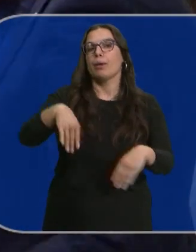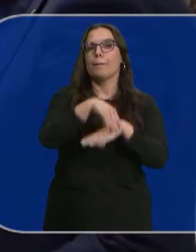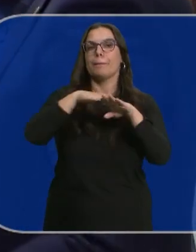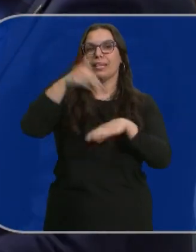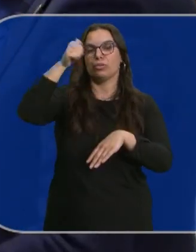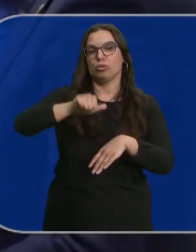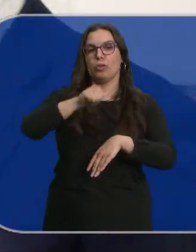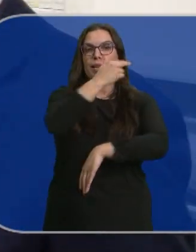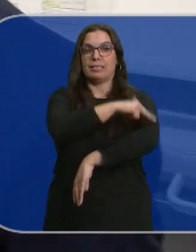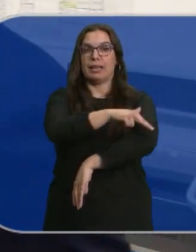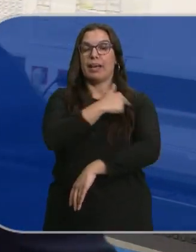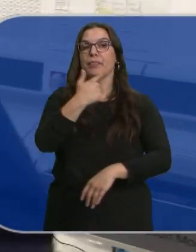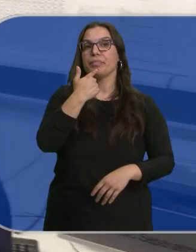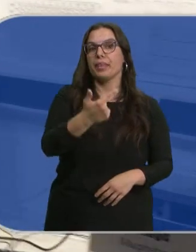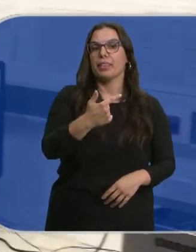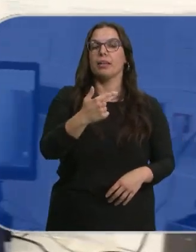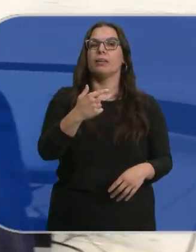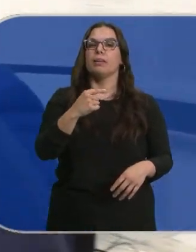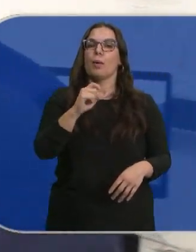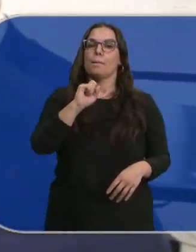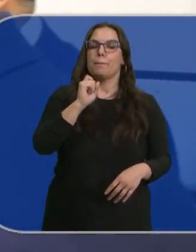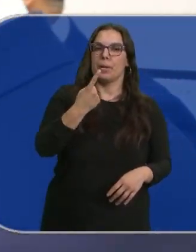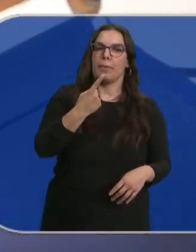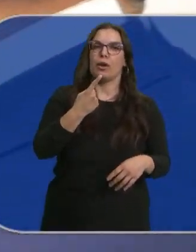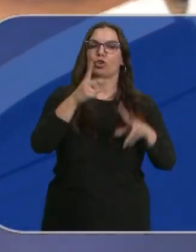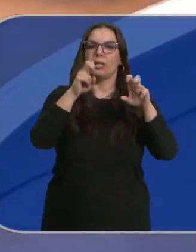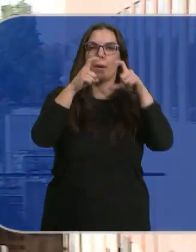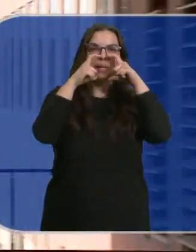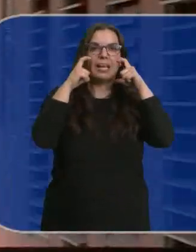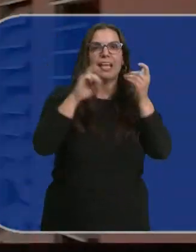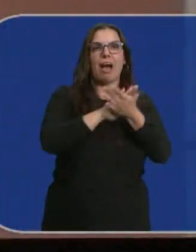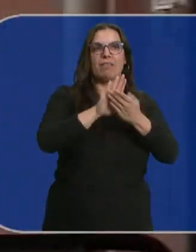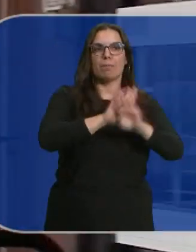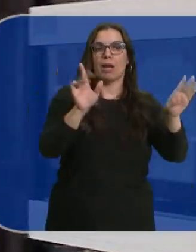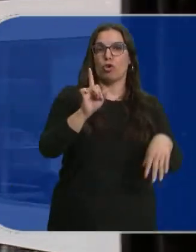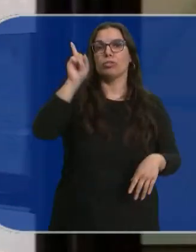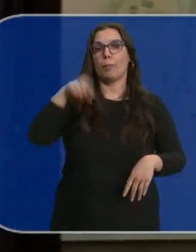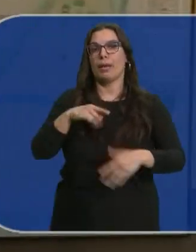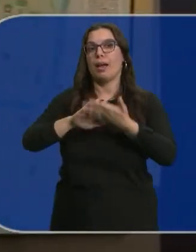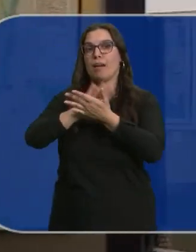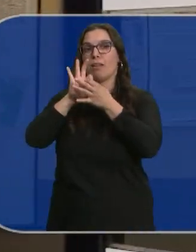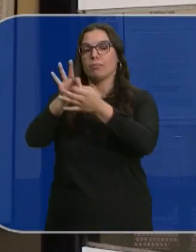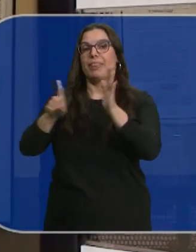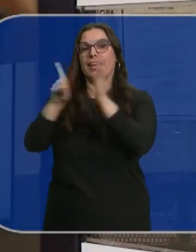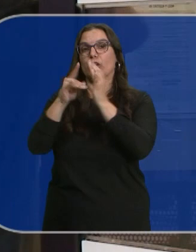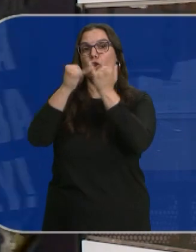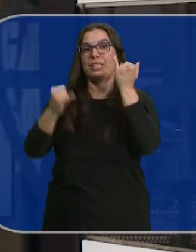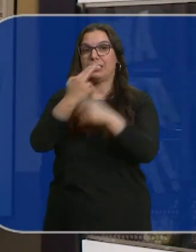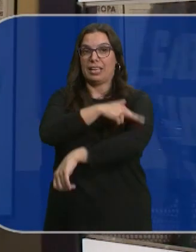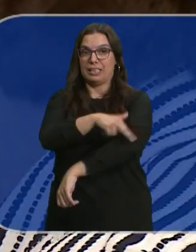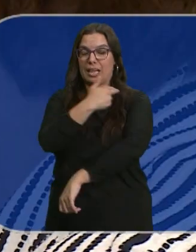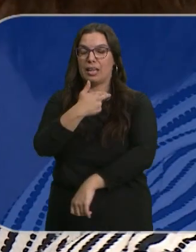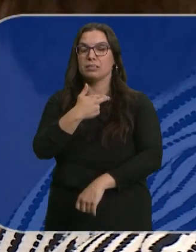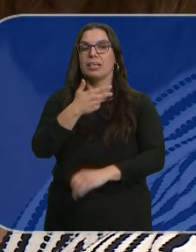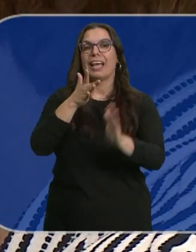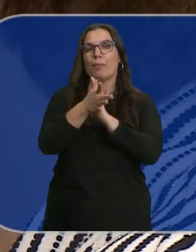Sanidad, José Manuel Miñones. Insisten que no solo se tiene que abordar la parte de las mascarillas, sino también el decreto de crisis sanitaria. Miñones